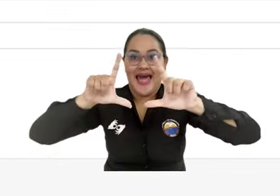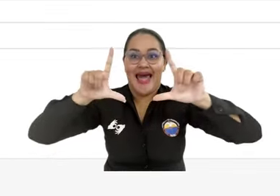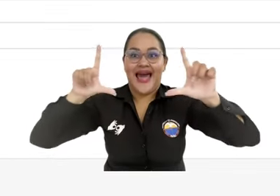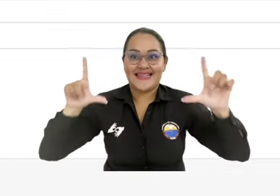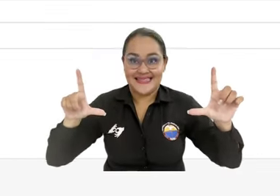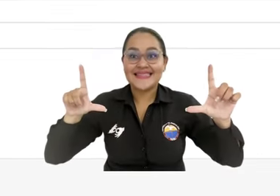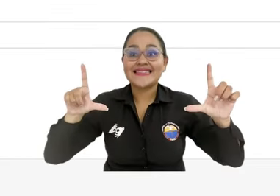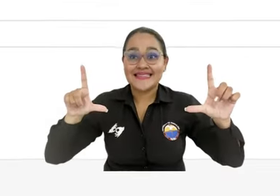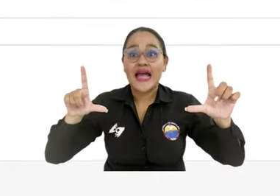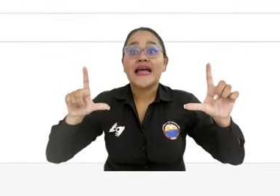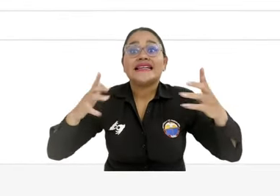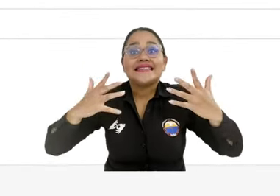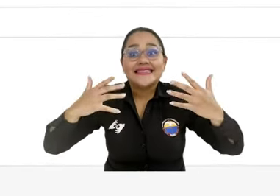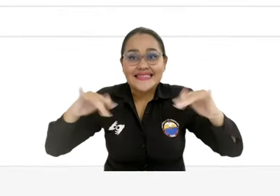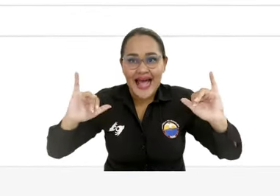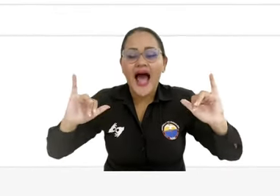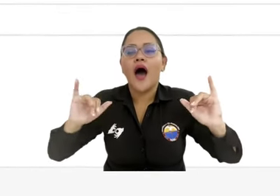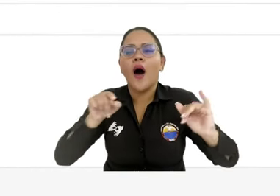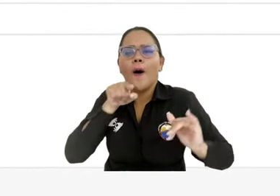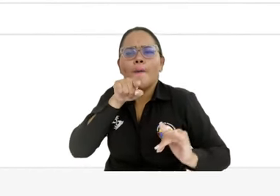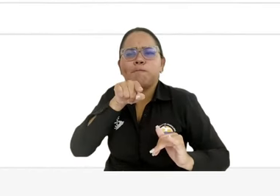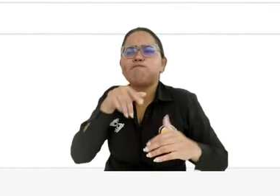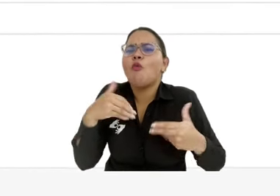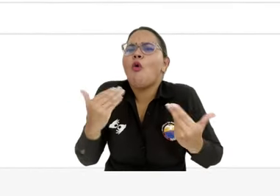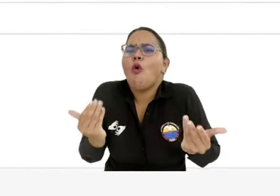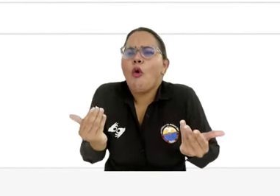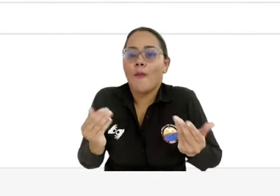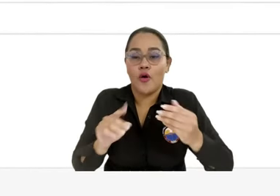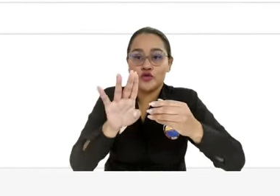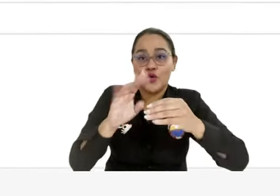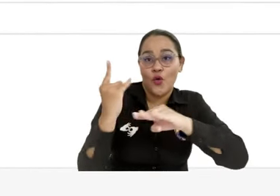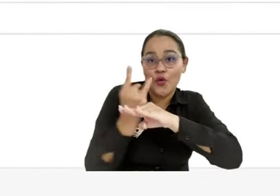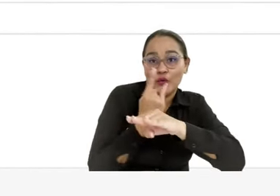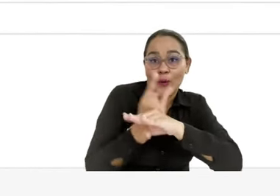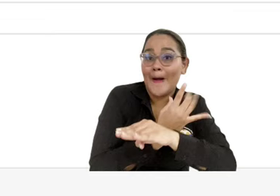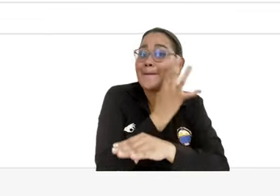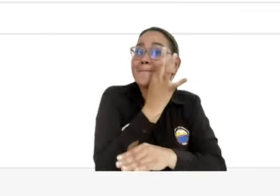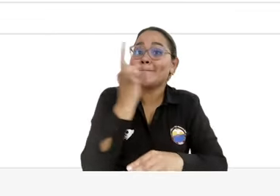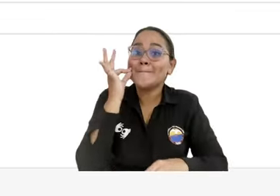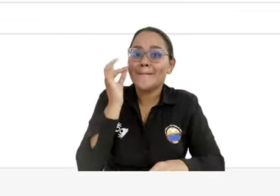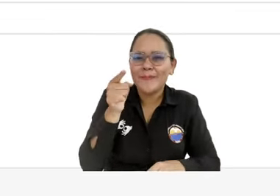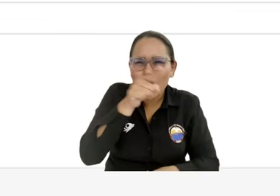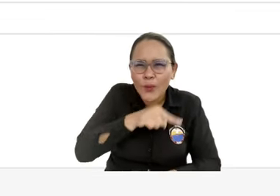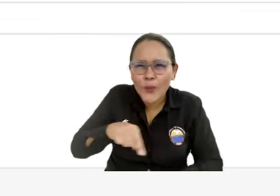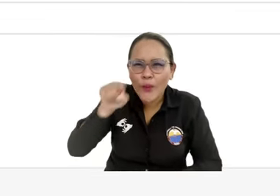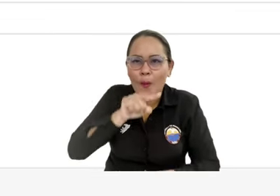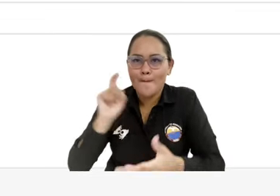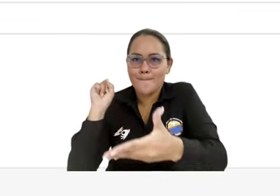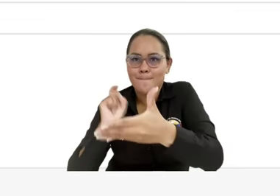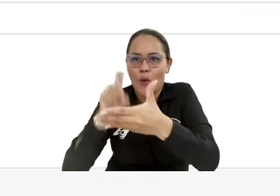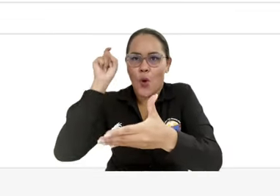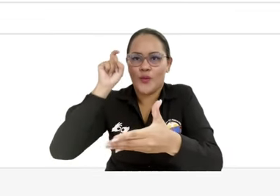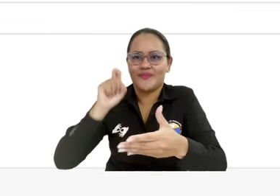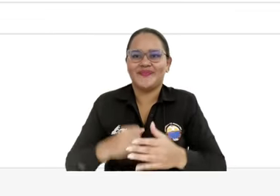Accede a la plataforma de votación ingresando tu usuario y contraseña, luego valida el recacho